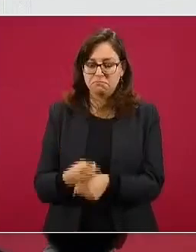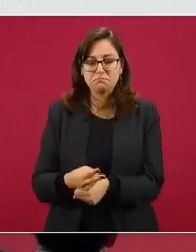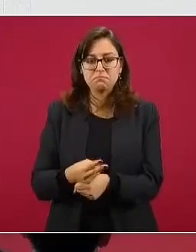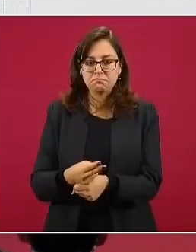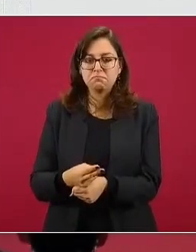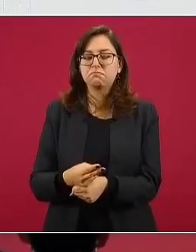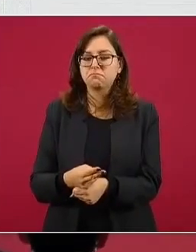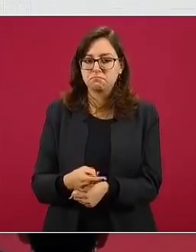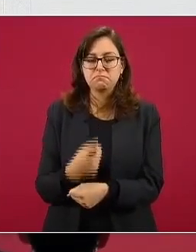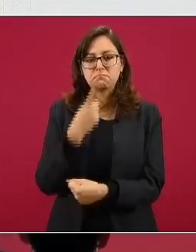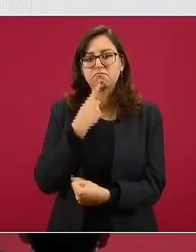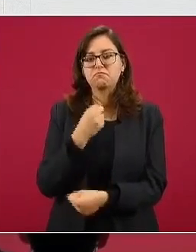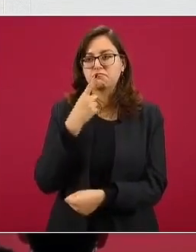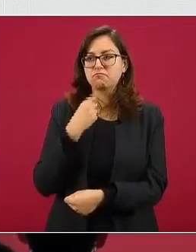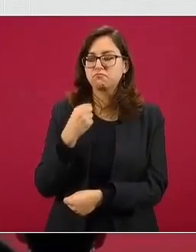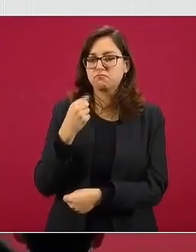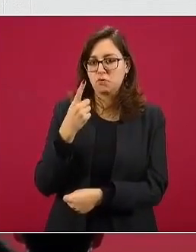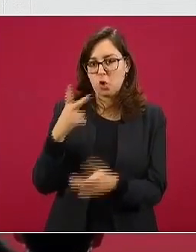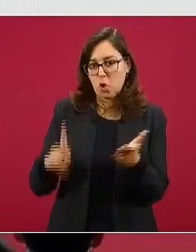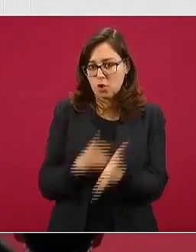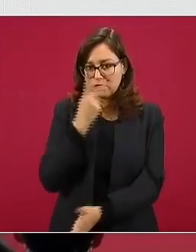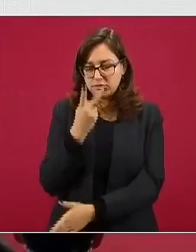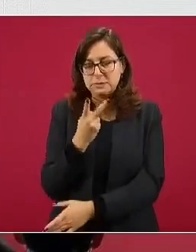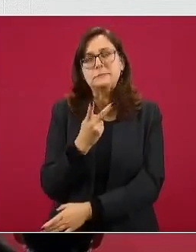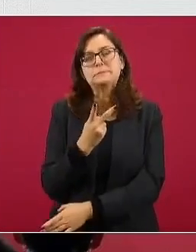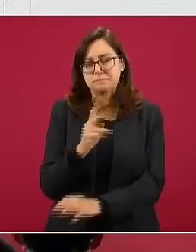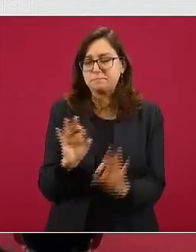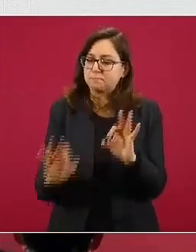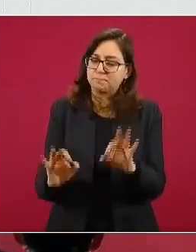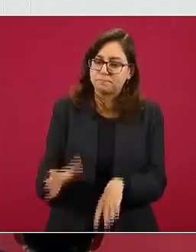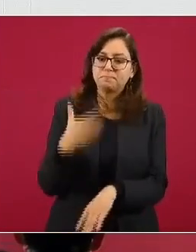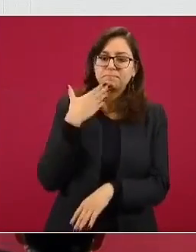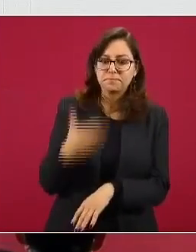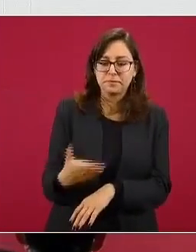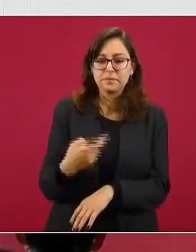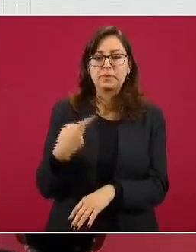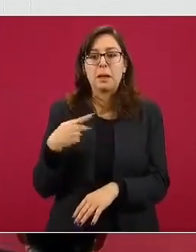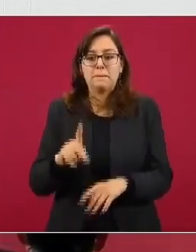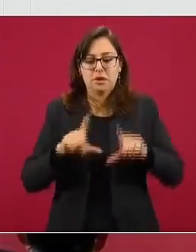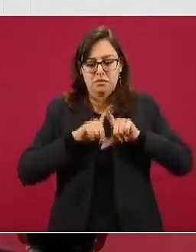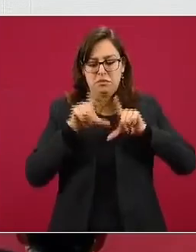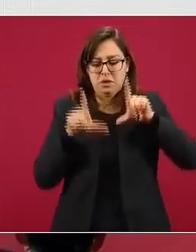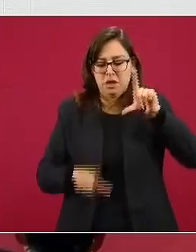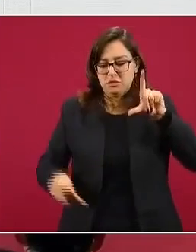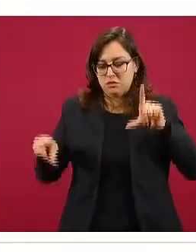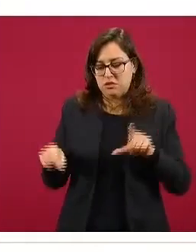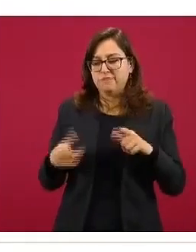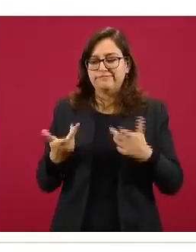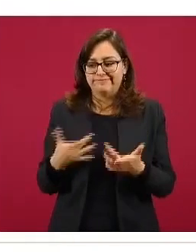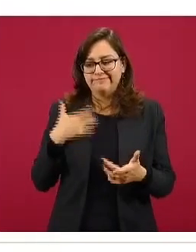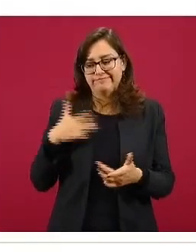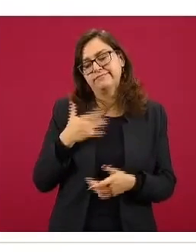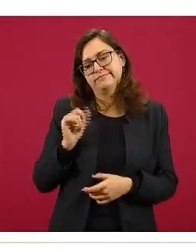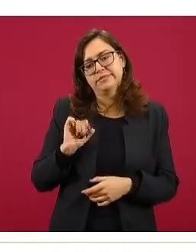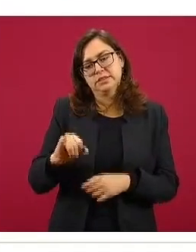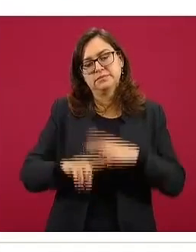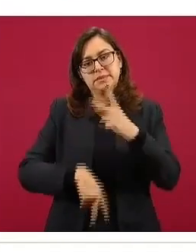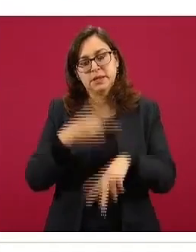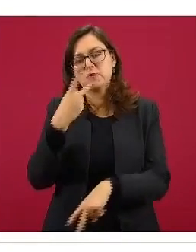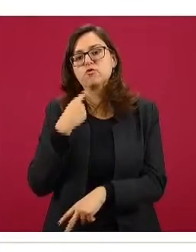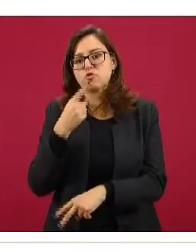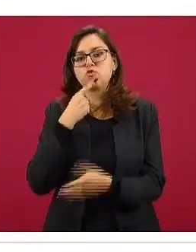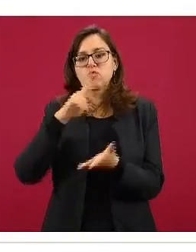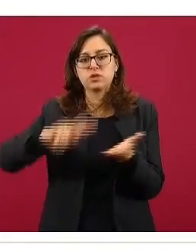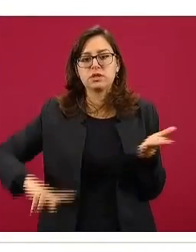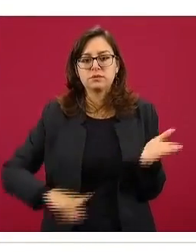decidida de pasar a semáforo rojo, aunque los indicadores de la evaluación nacional ya lo mostraban. Éxito también de Durango, vale